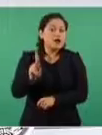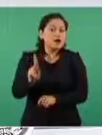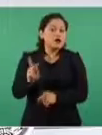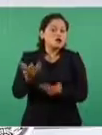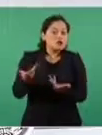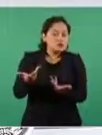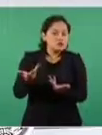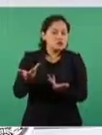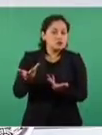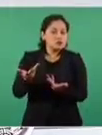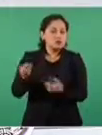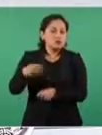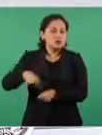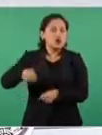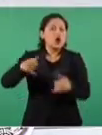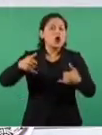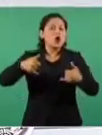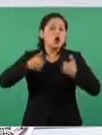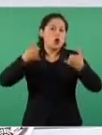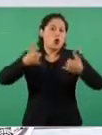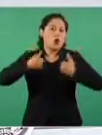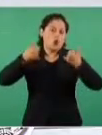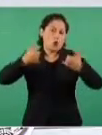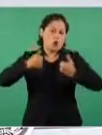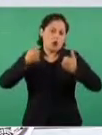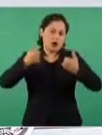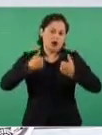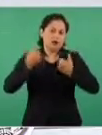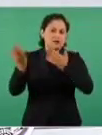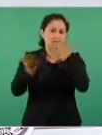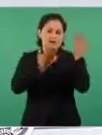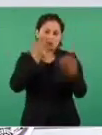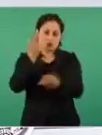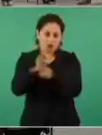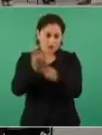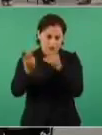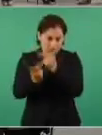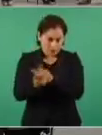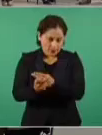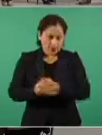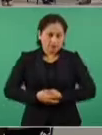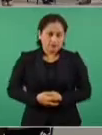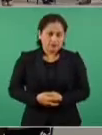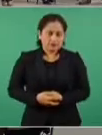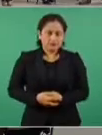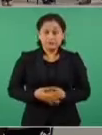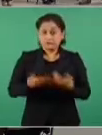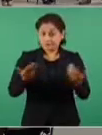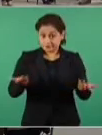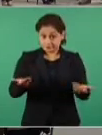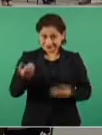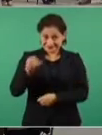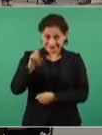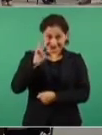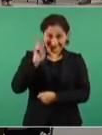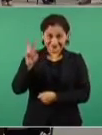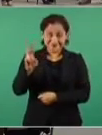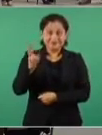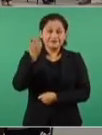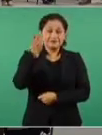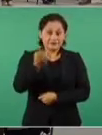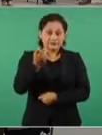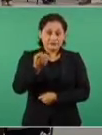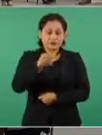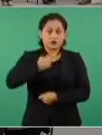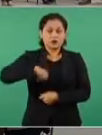son los adolescentes de educación media superior. Así vamos, y yo creo que es preocupante,